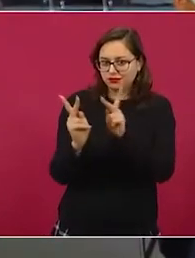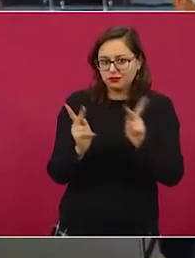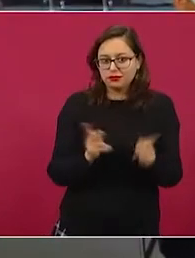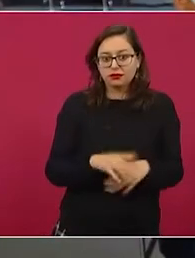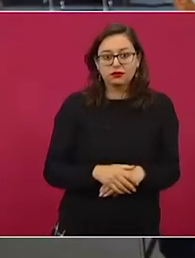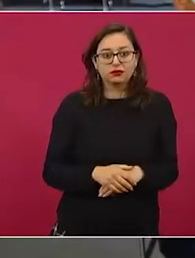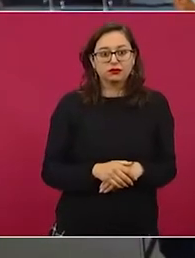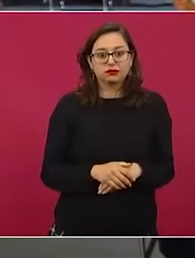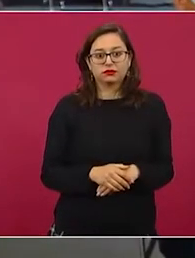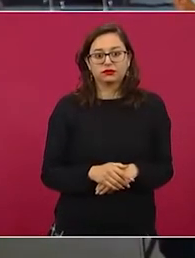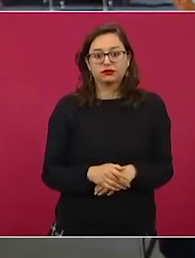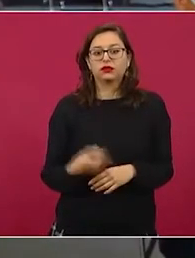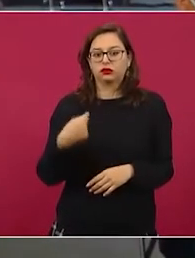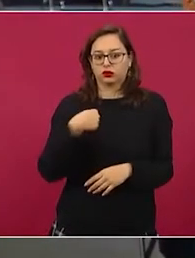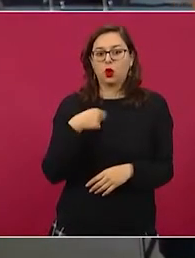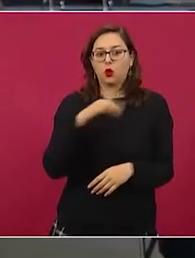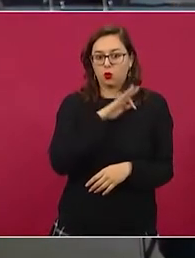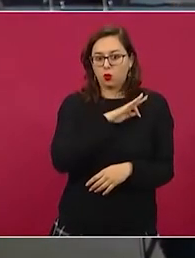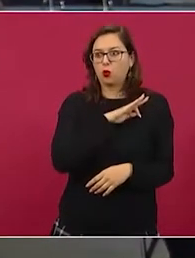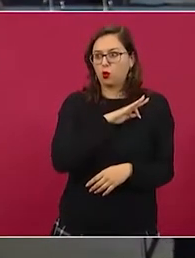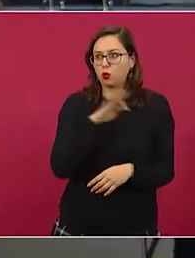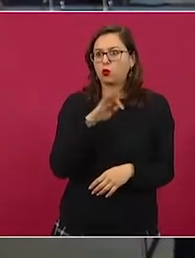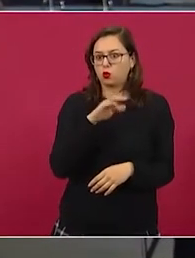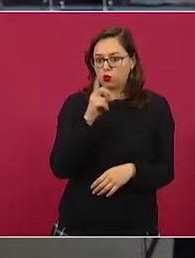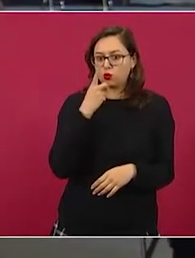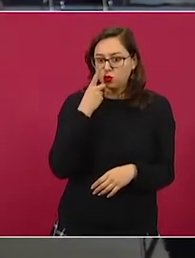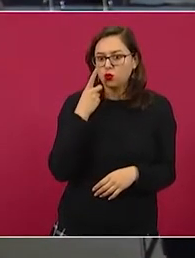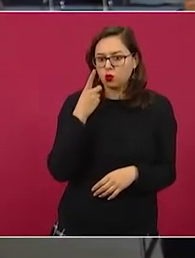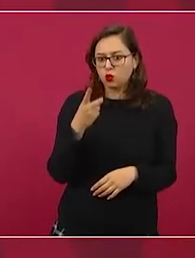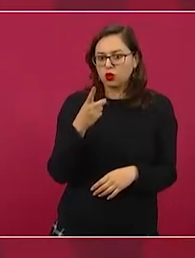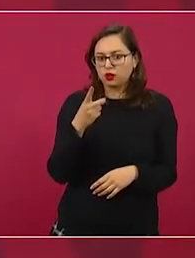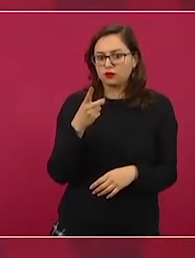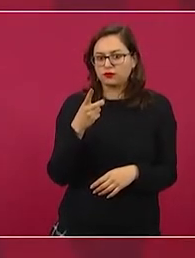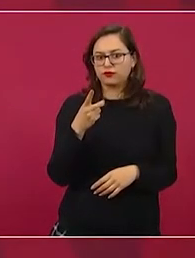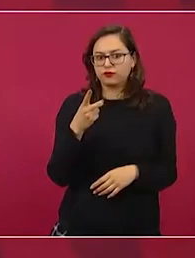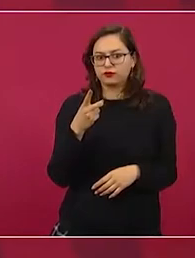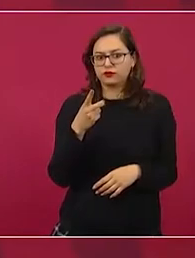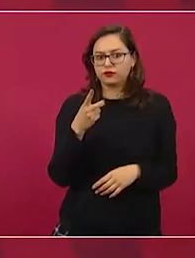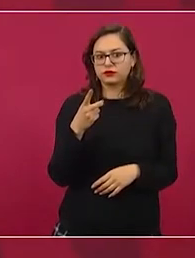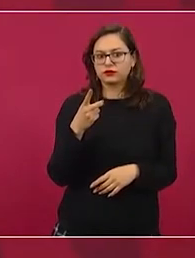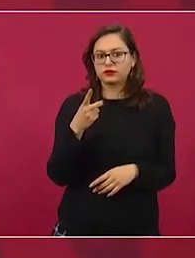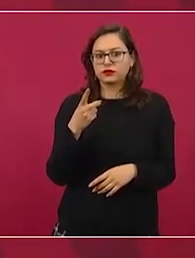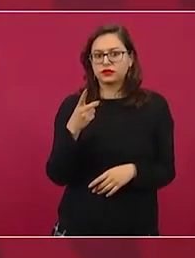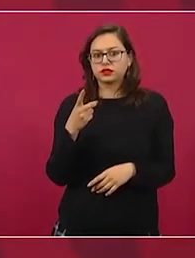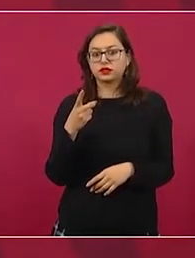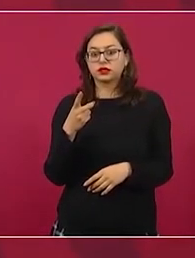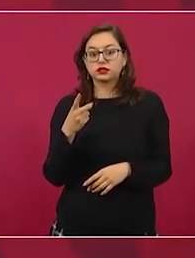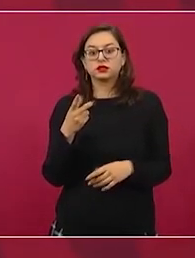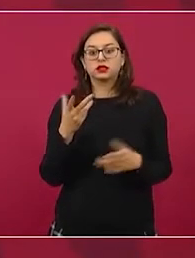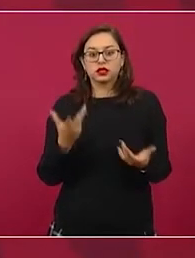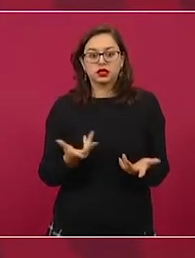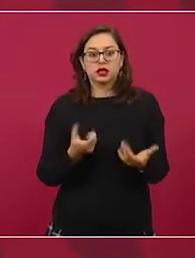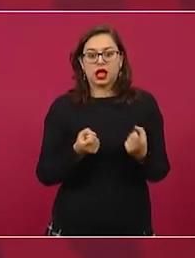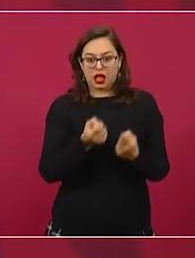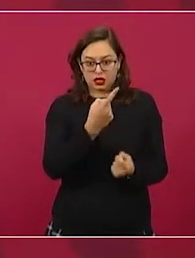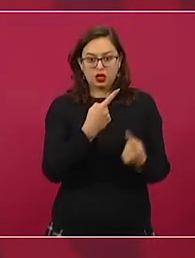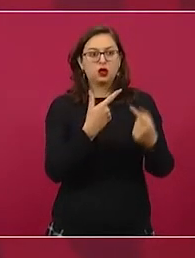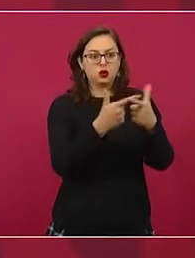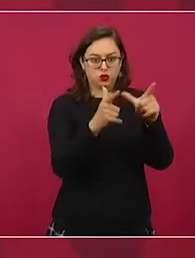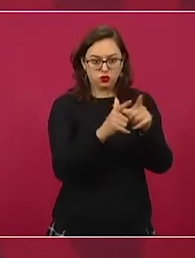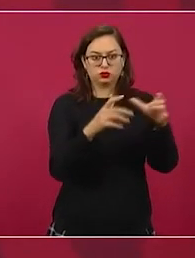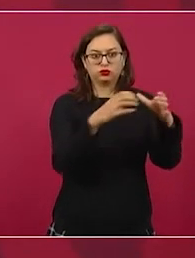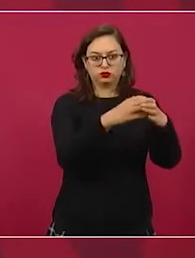Te puedo decir dónde hay grupos que protestan